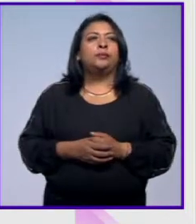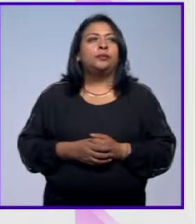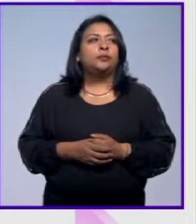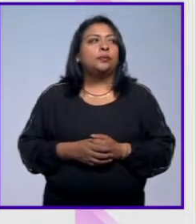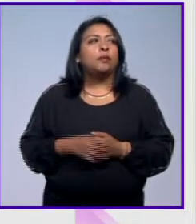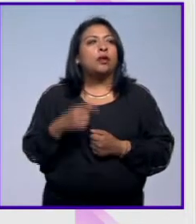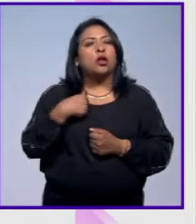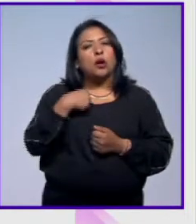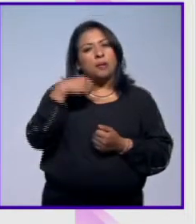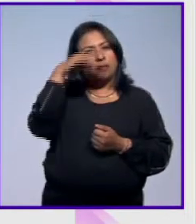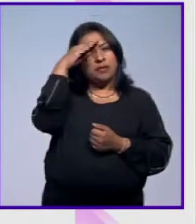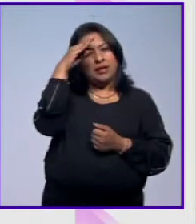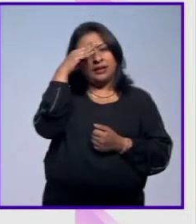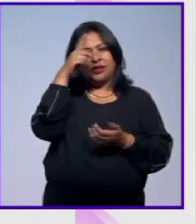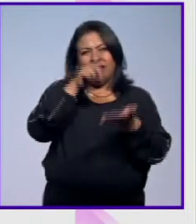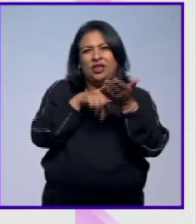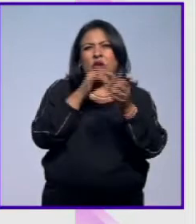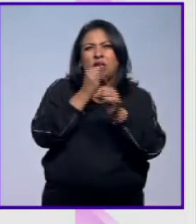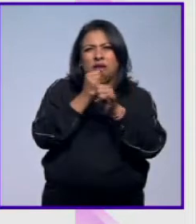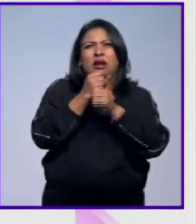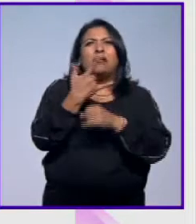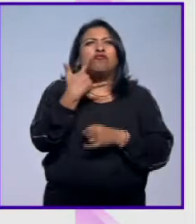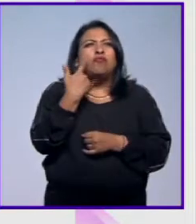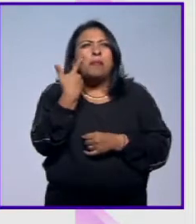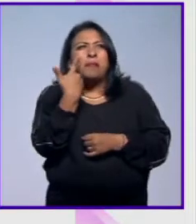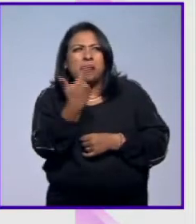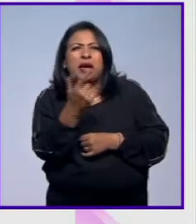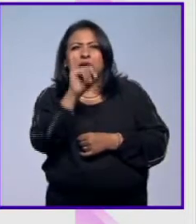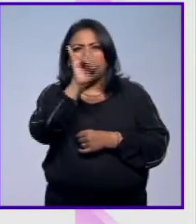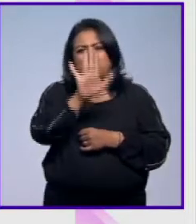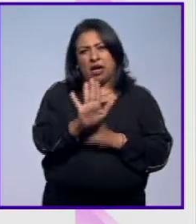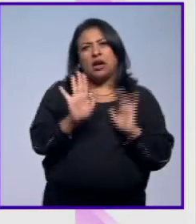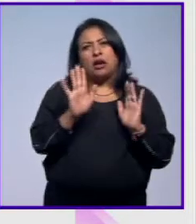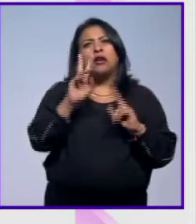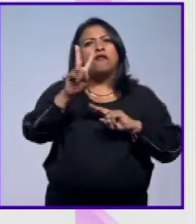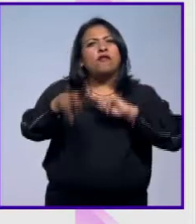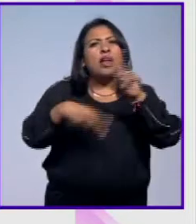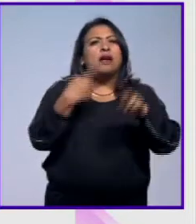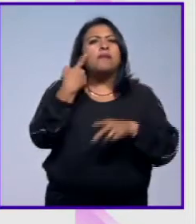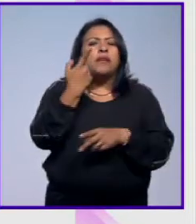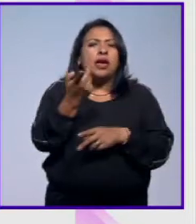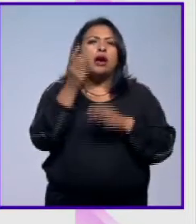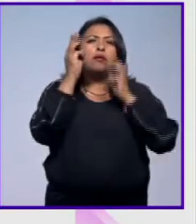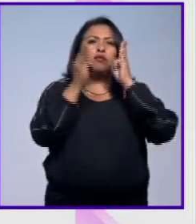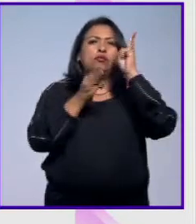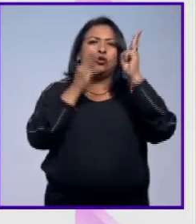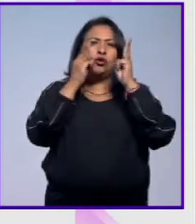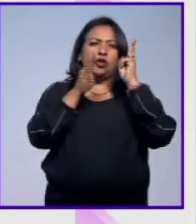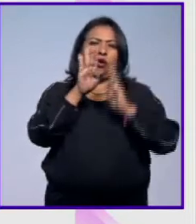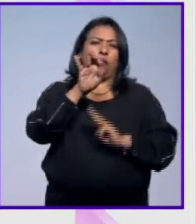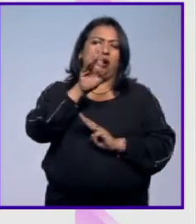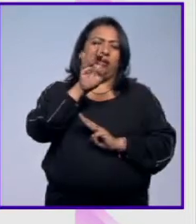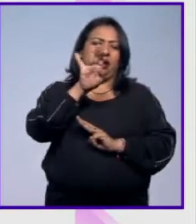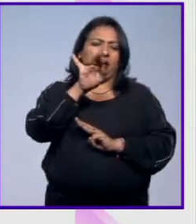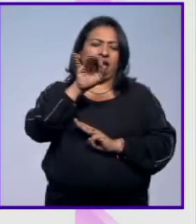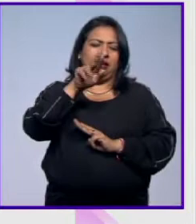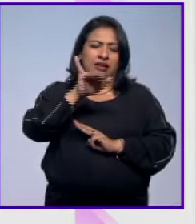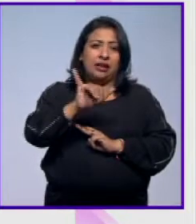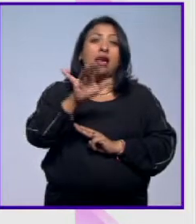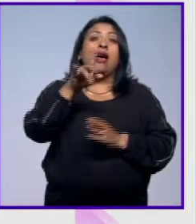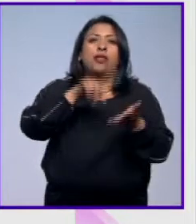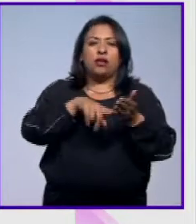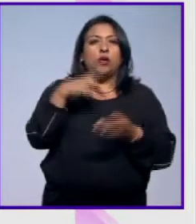me parece que en la página se pueden apreciar algunas de las imágenes así que bueno acudan a la página del Museo Barberini porque ahí también pueden